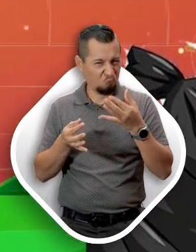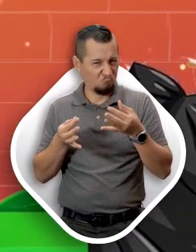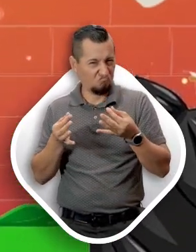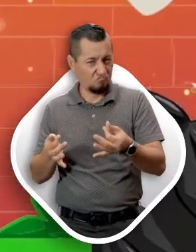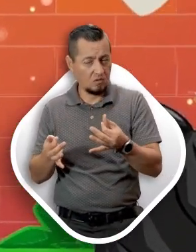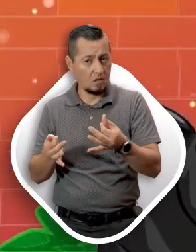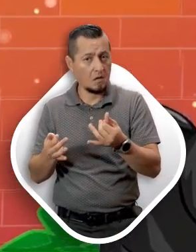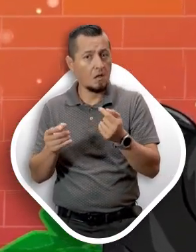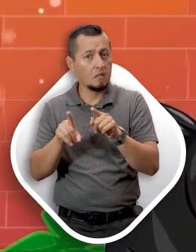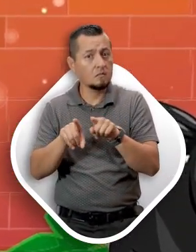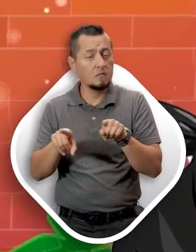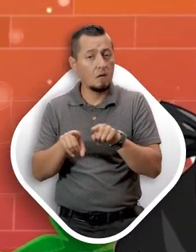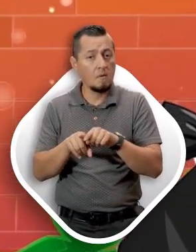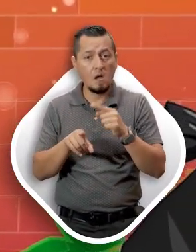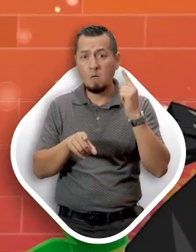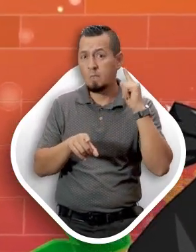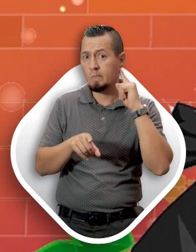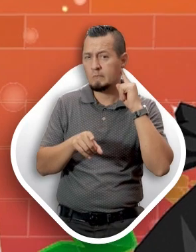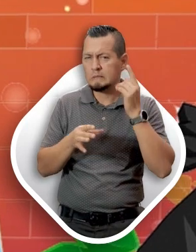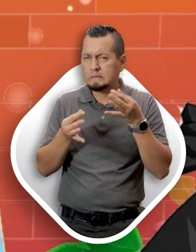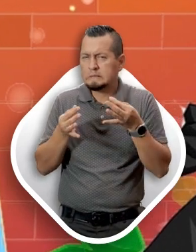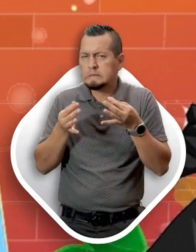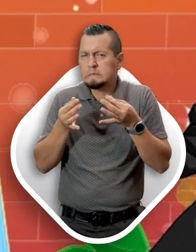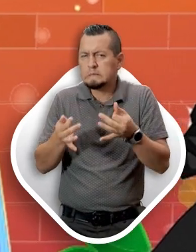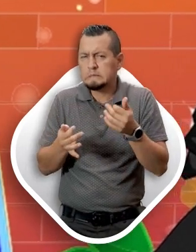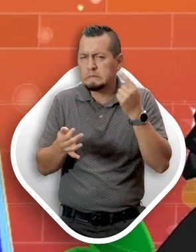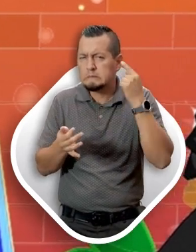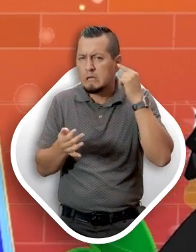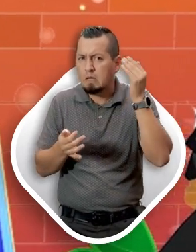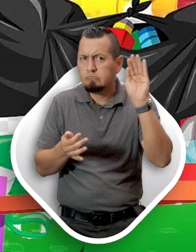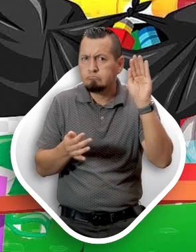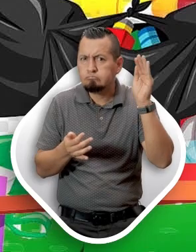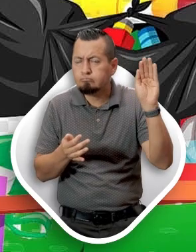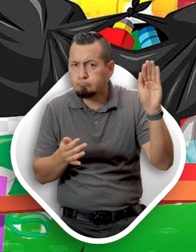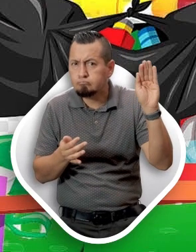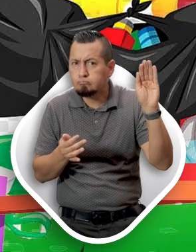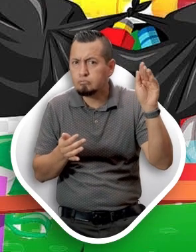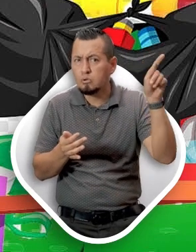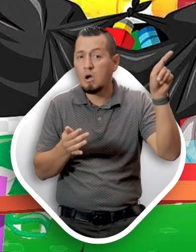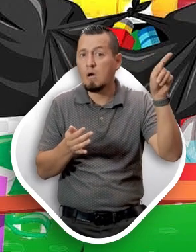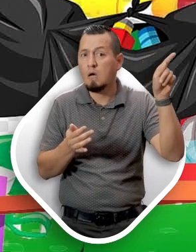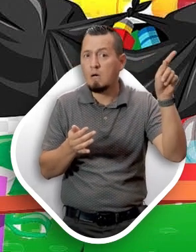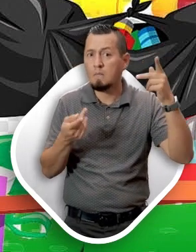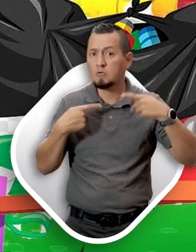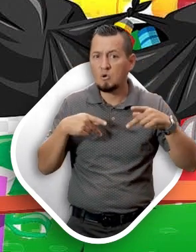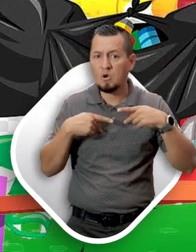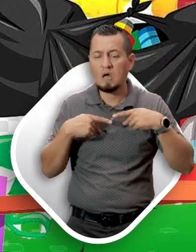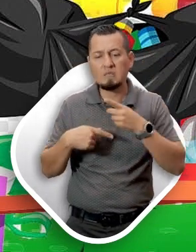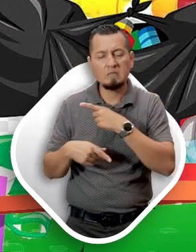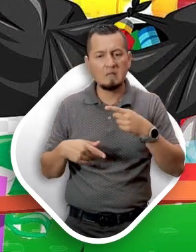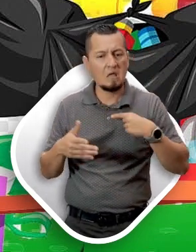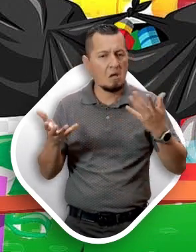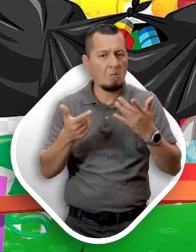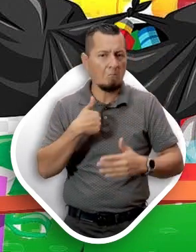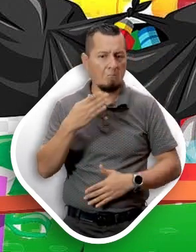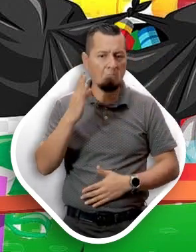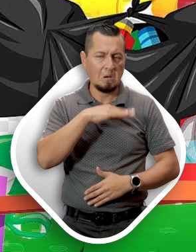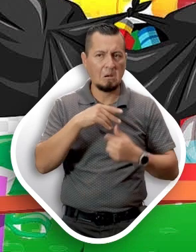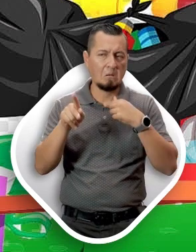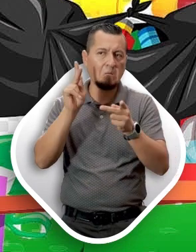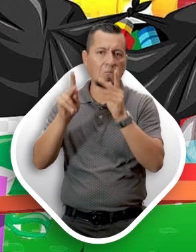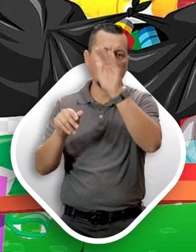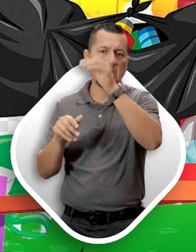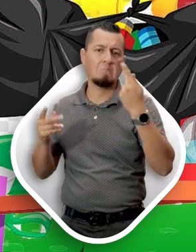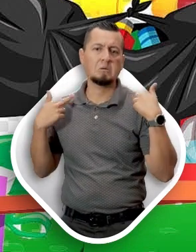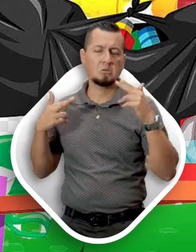tener muy buen olfato, el sentido del oído es excelente. Tenemos que hacer lo correcto. Debemos hablar con nuestra